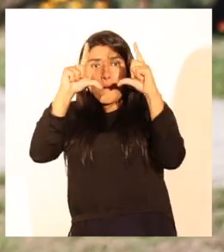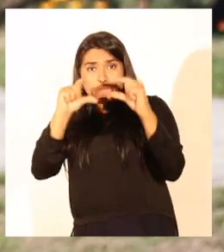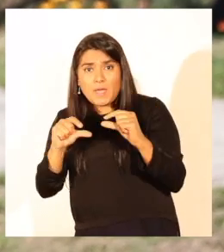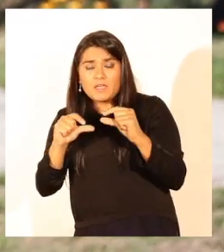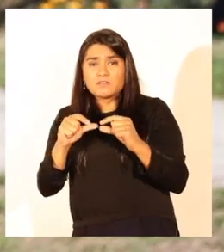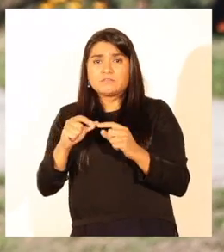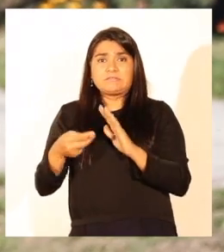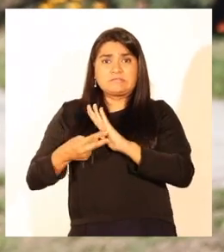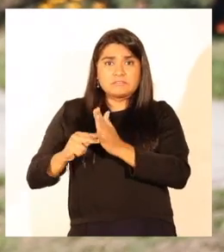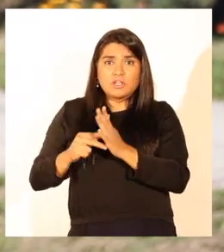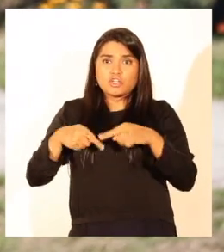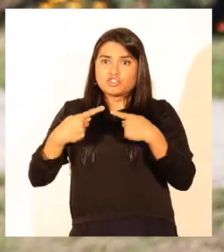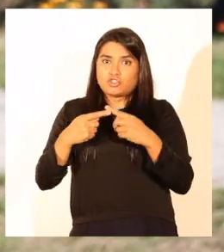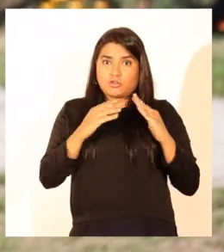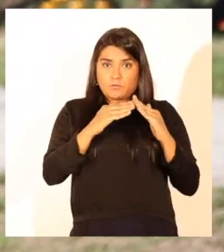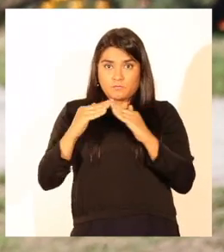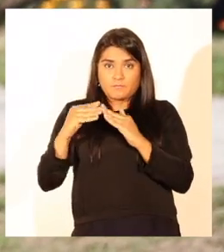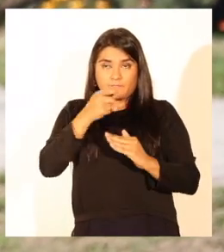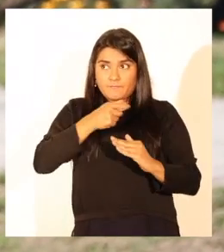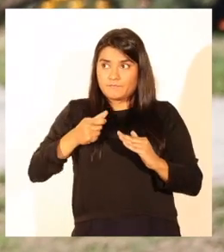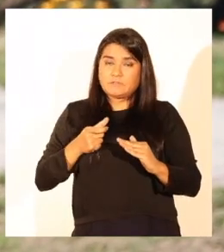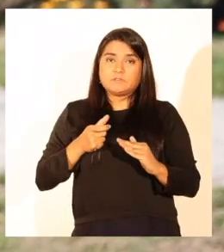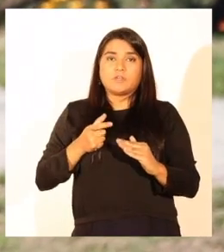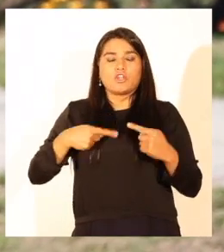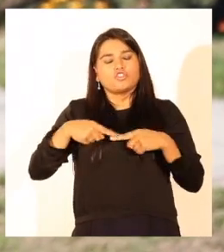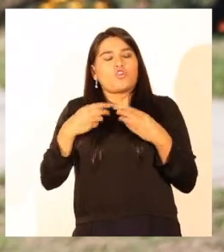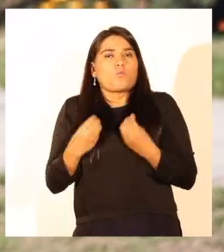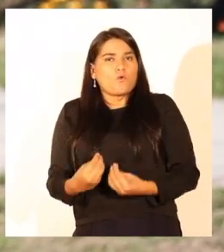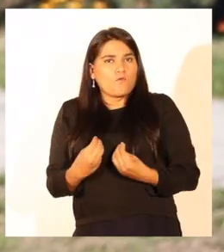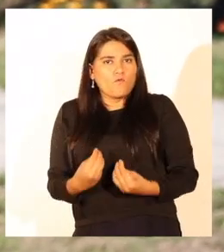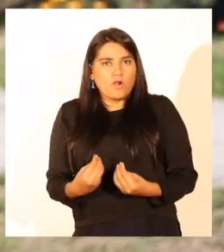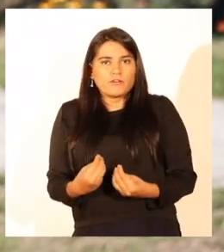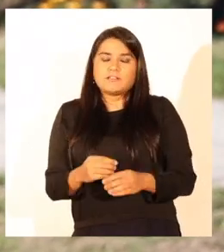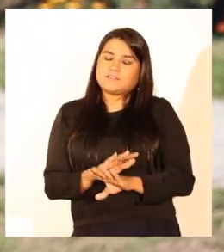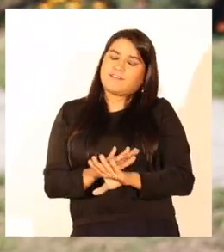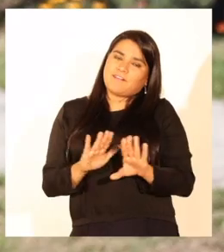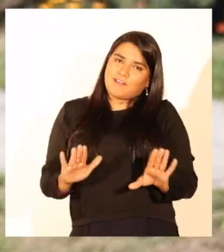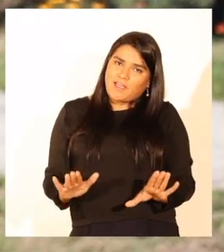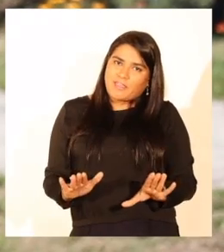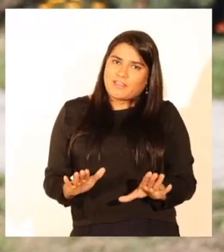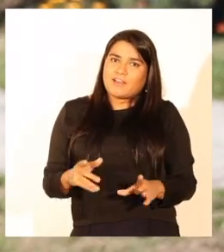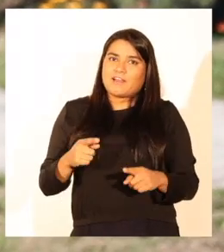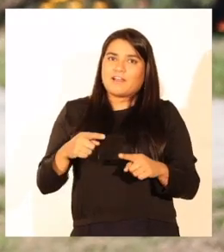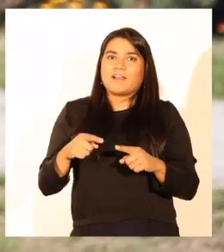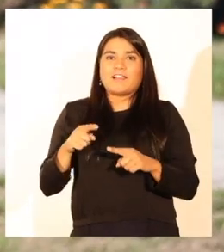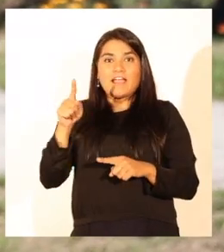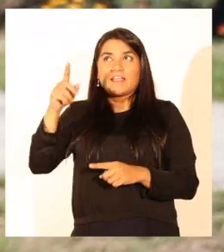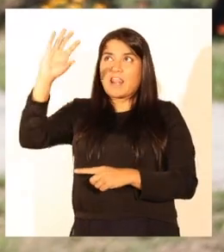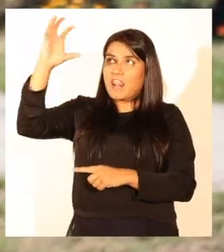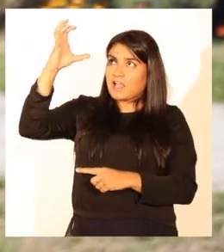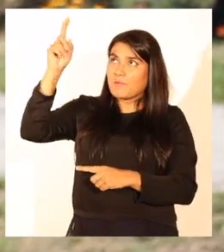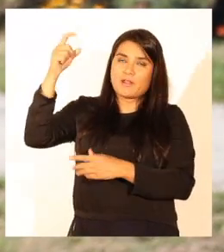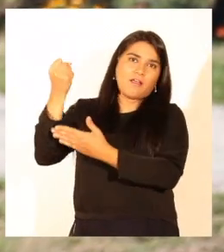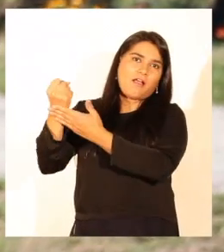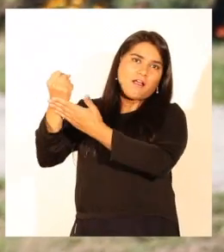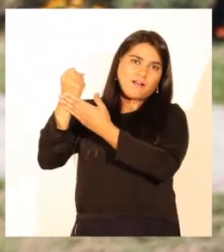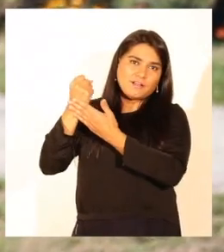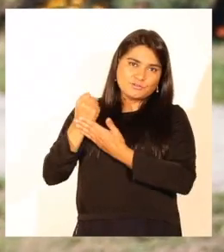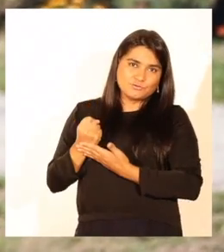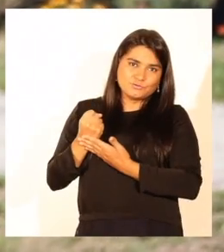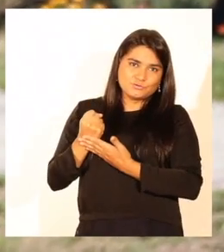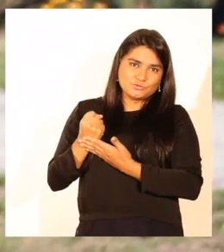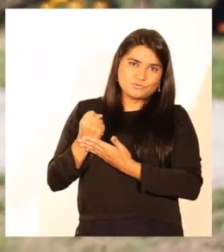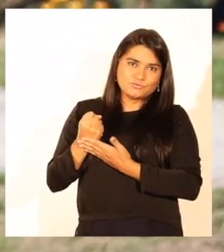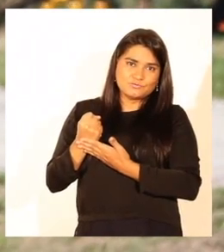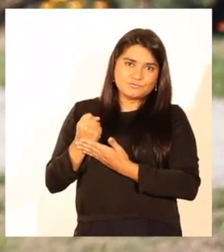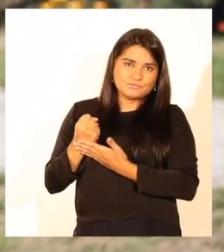disuasión de la delincuencia para nosotros como vecinos es muy bueno. Así que nada, la Cámara viene a hacer un aporte más